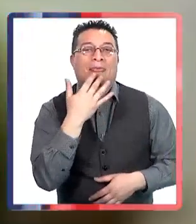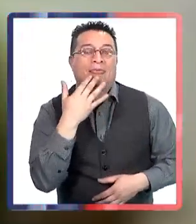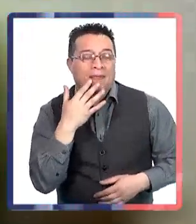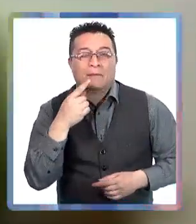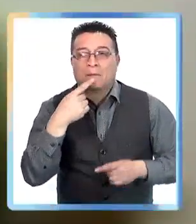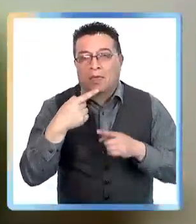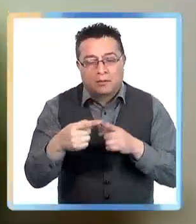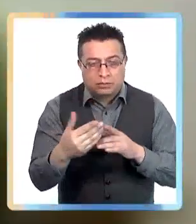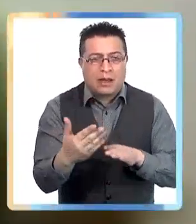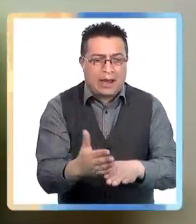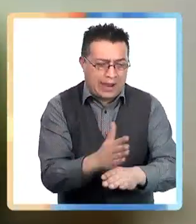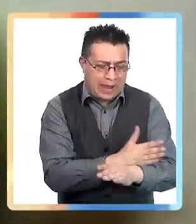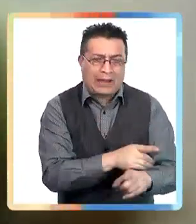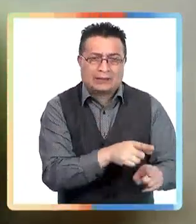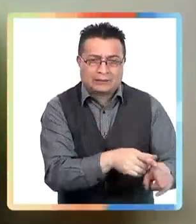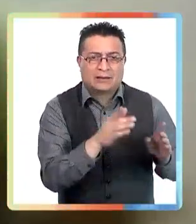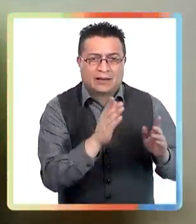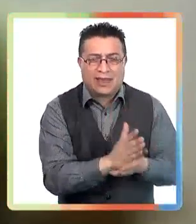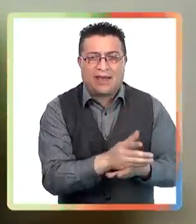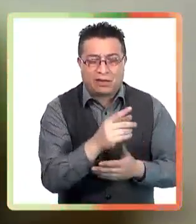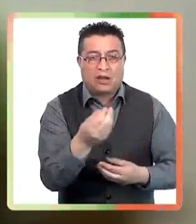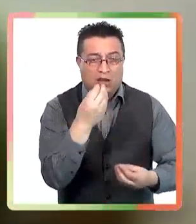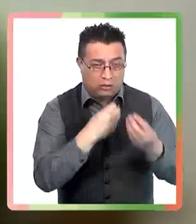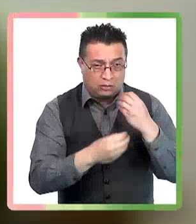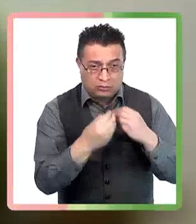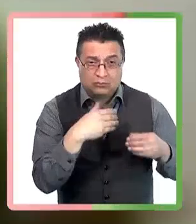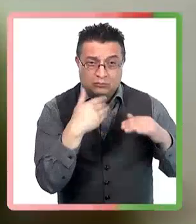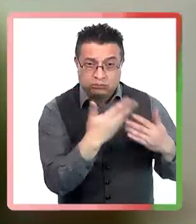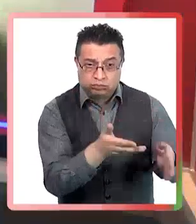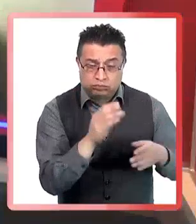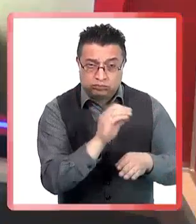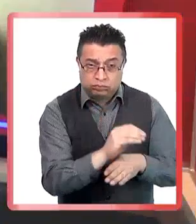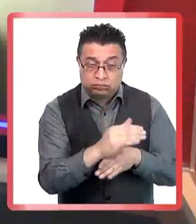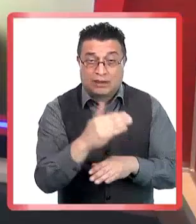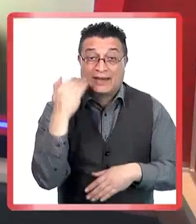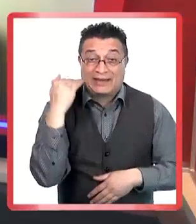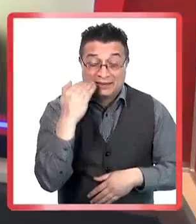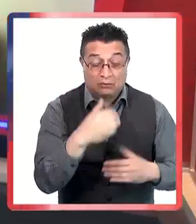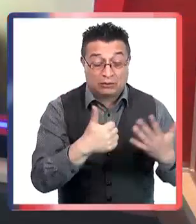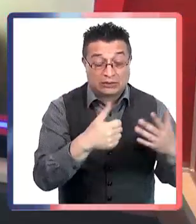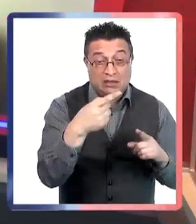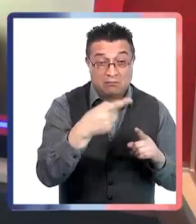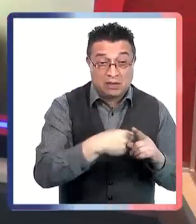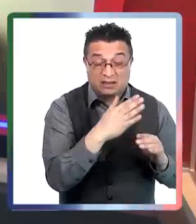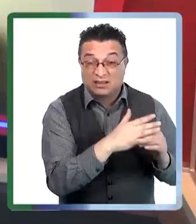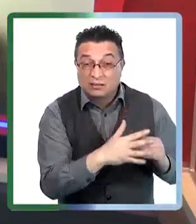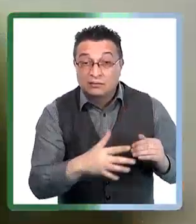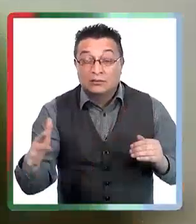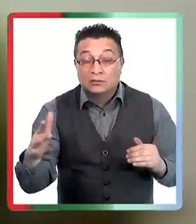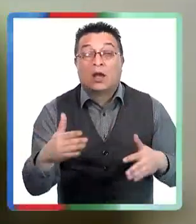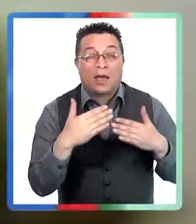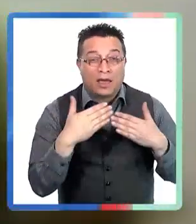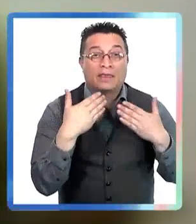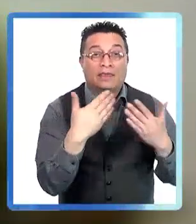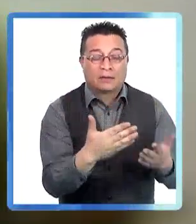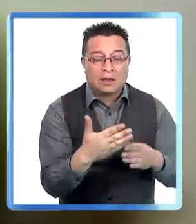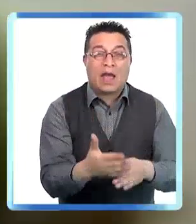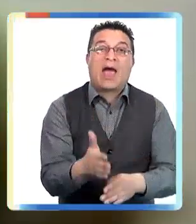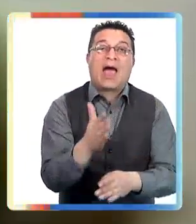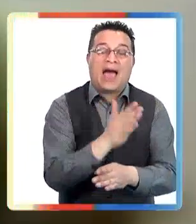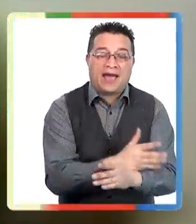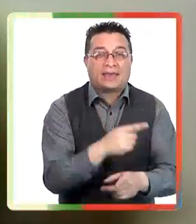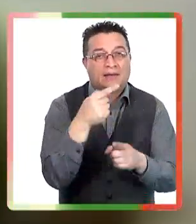texturas, de edad temprana. La tendencia actual en la alimentación del lactante, del niño de seis meses de más, es ofrecer